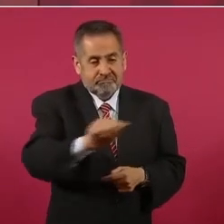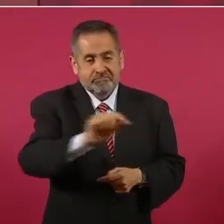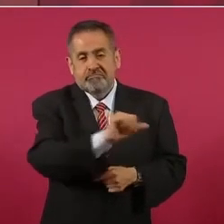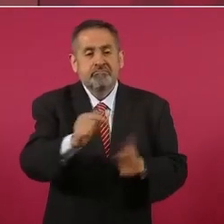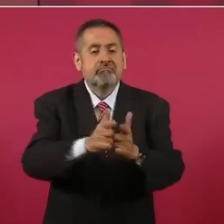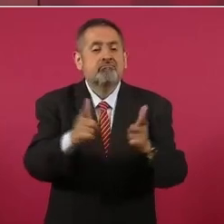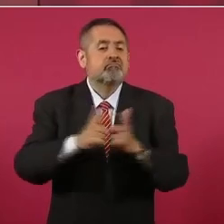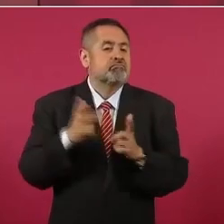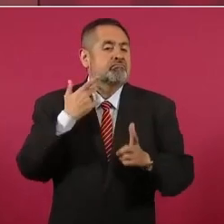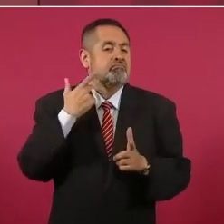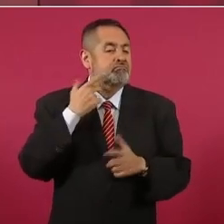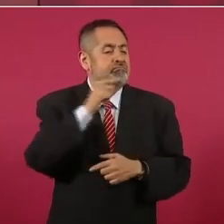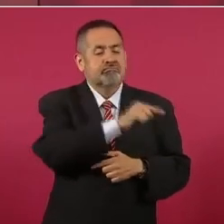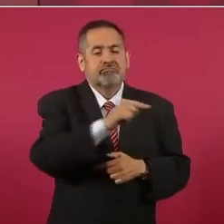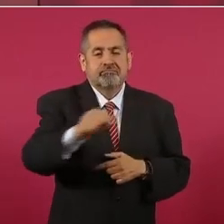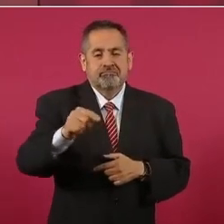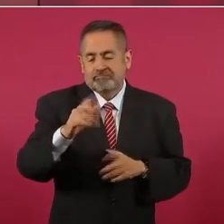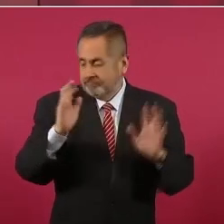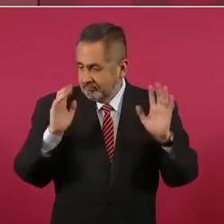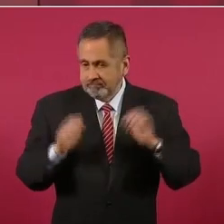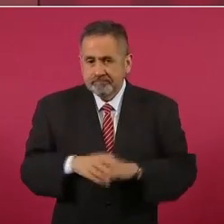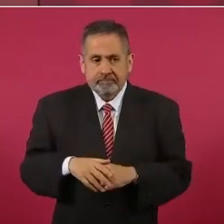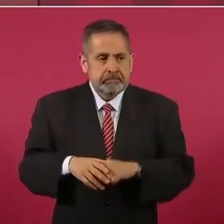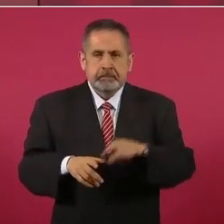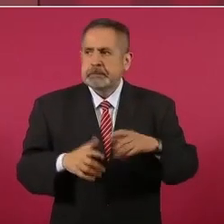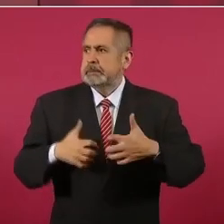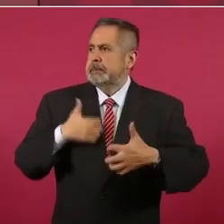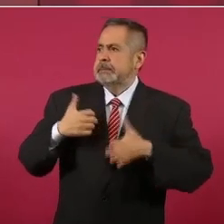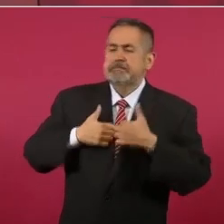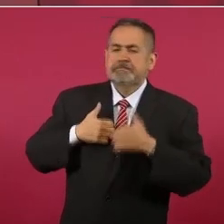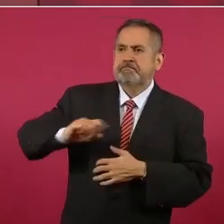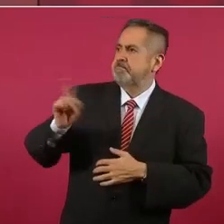pues también va a haber resistencias,